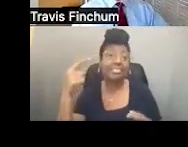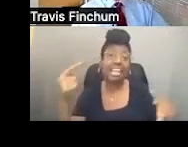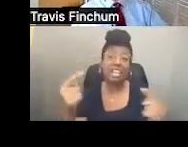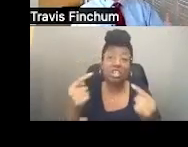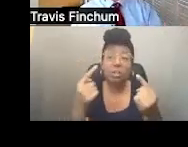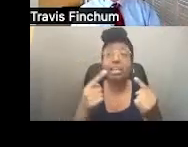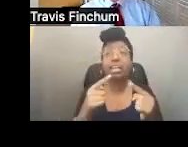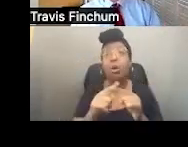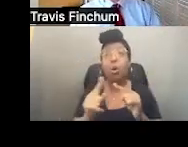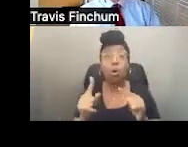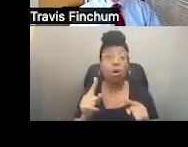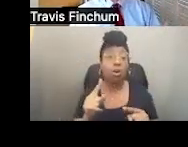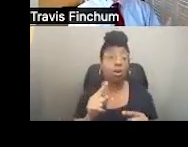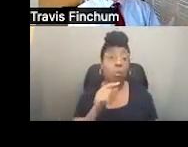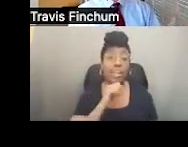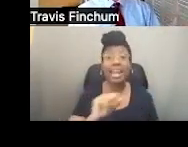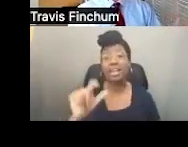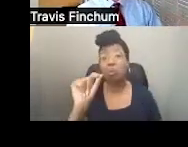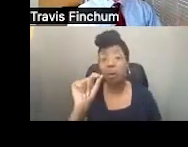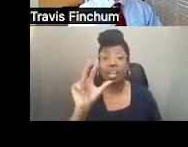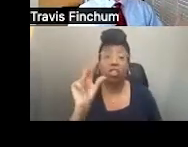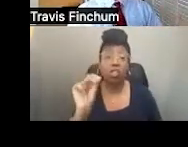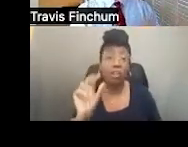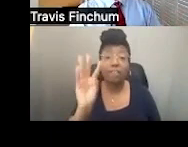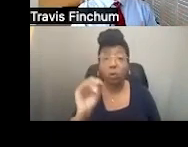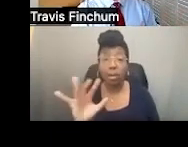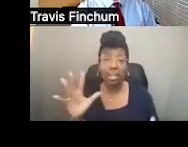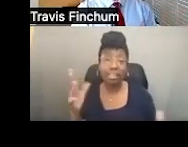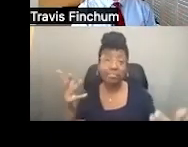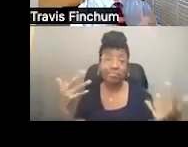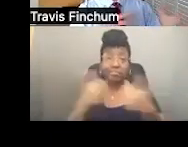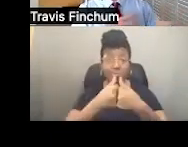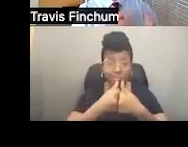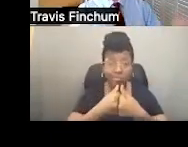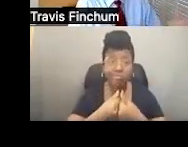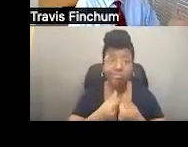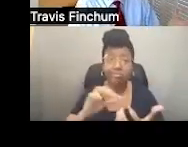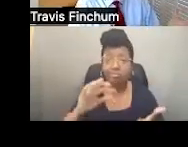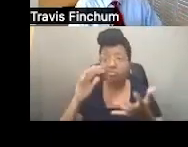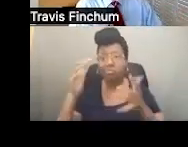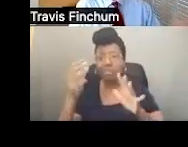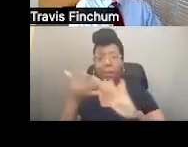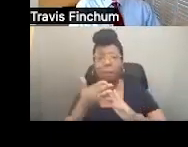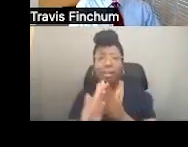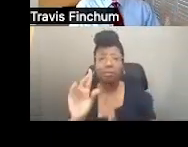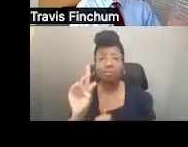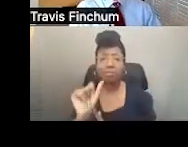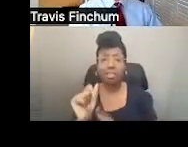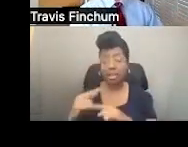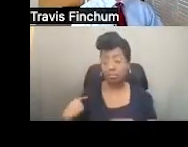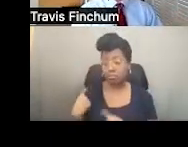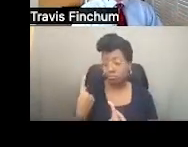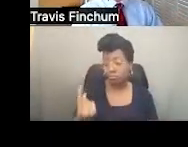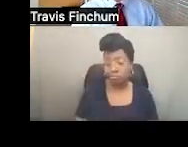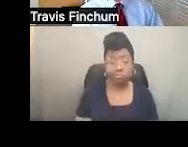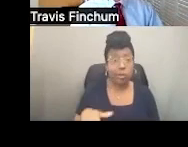accidente automovilístico cuando tenían 20, 30, 40, 50 años y ahora son discapacitados y